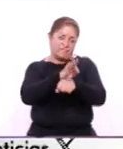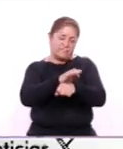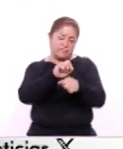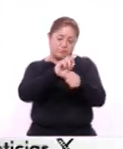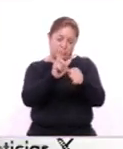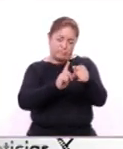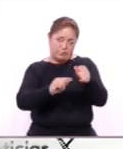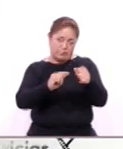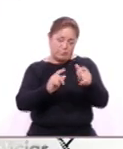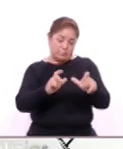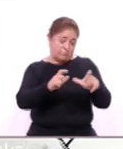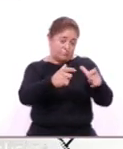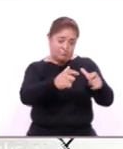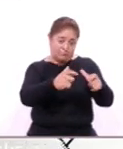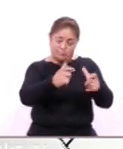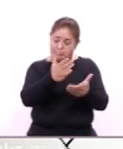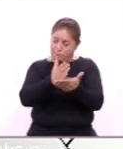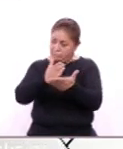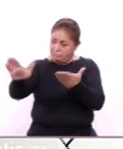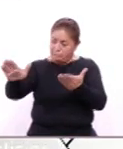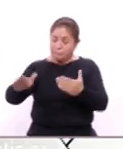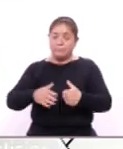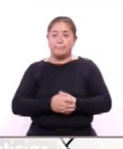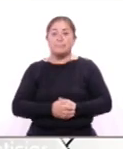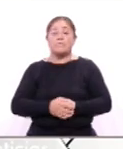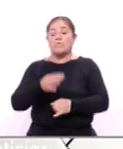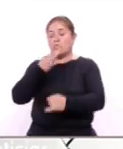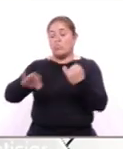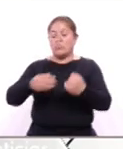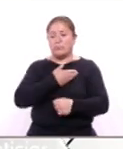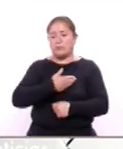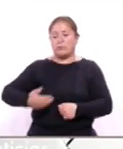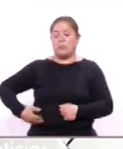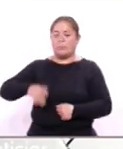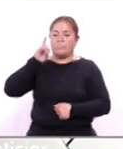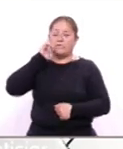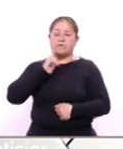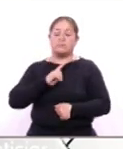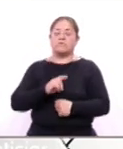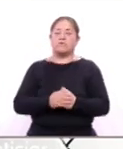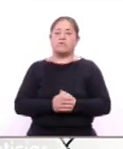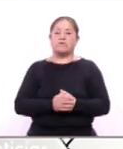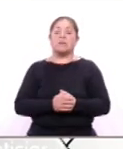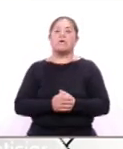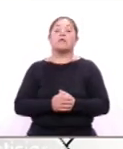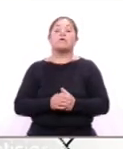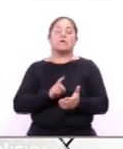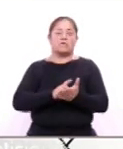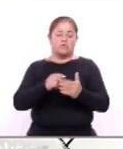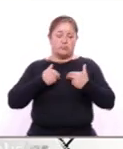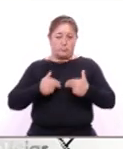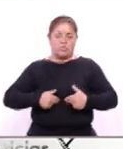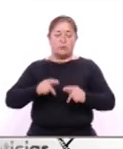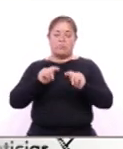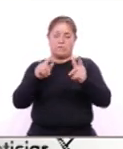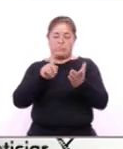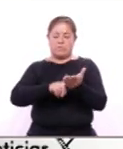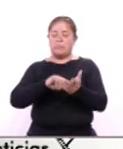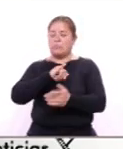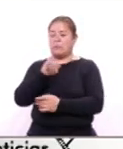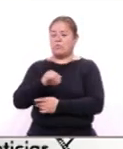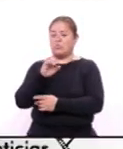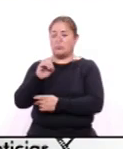del país Finalmente la presidenta de la Comisión Estatal de Derechos Humanos en Tlaxcala Jacqueline Ordóñez